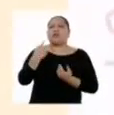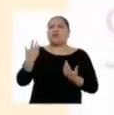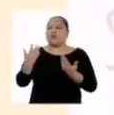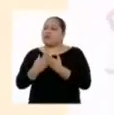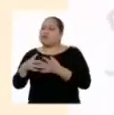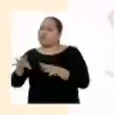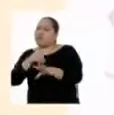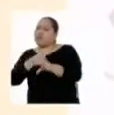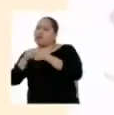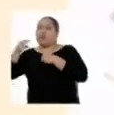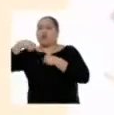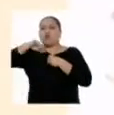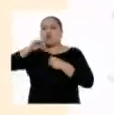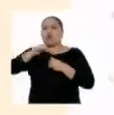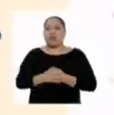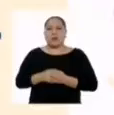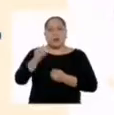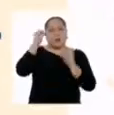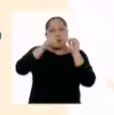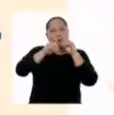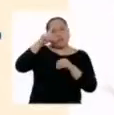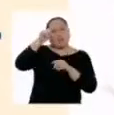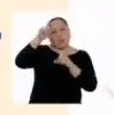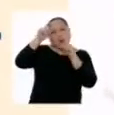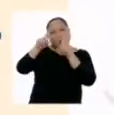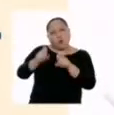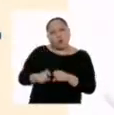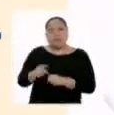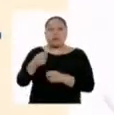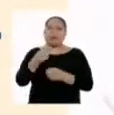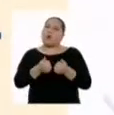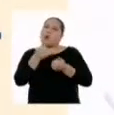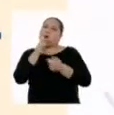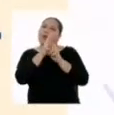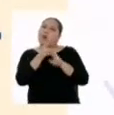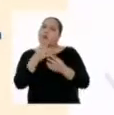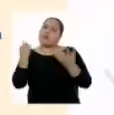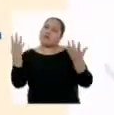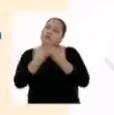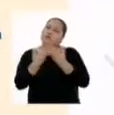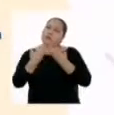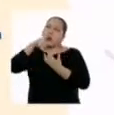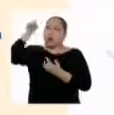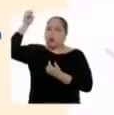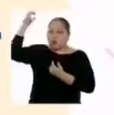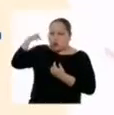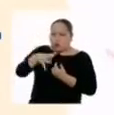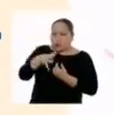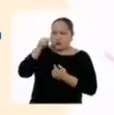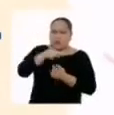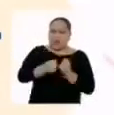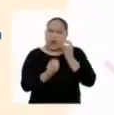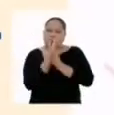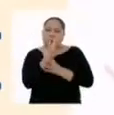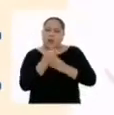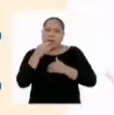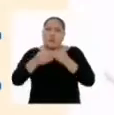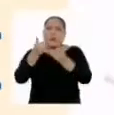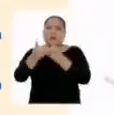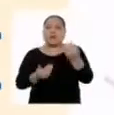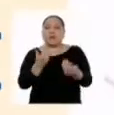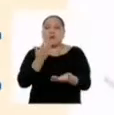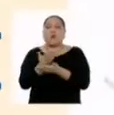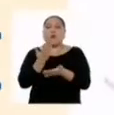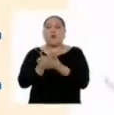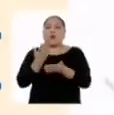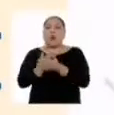preguntas y posibles respuestas sobre la relación de la luz con la colaboración de las plantas y propone procedimientos para comprobar la importancia